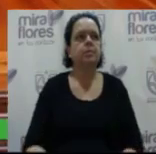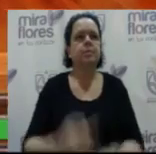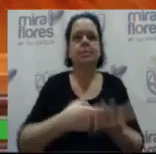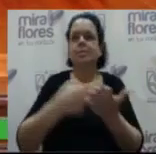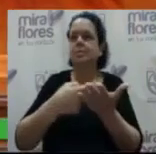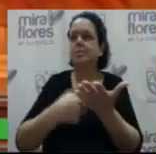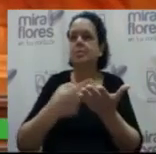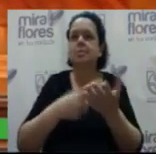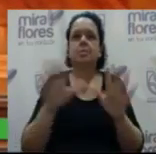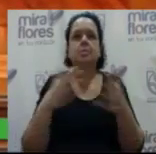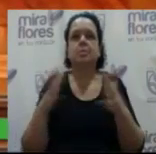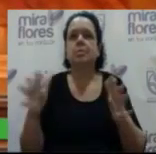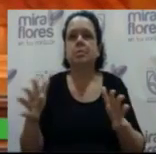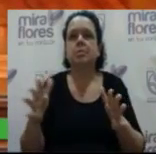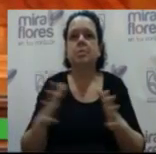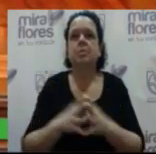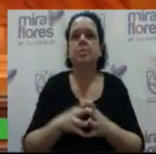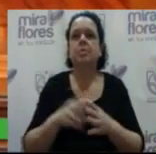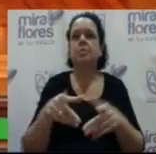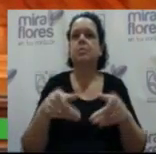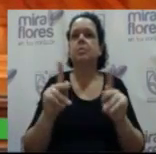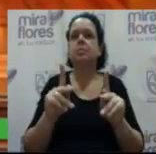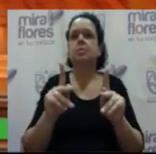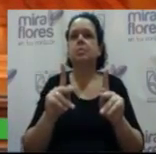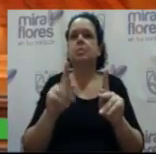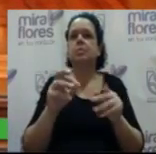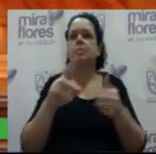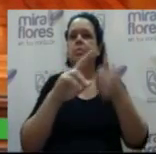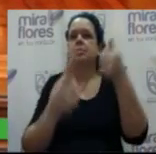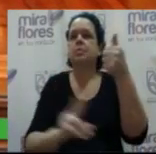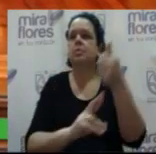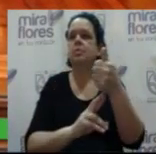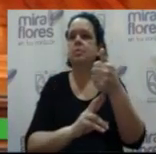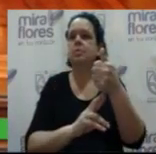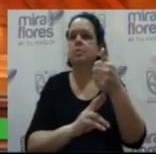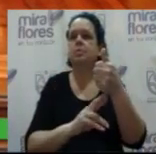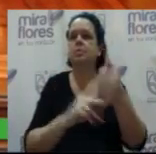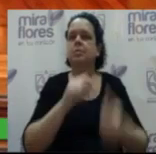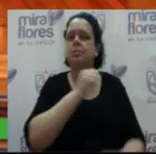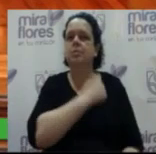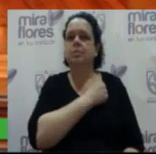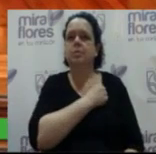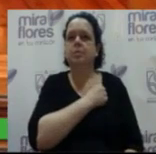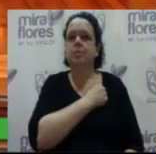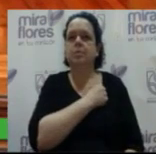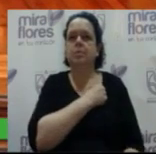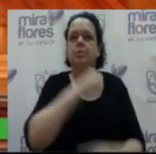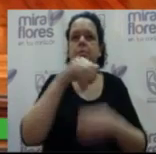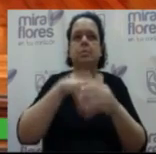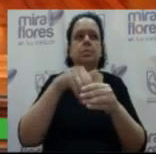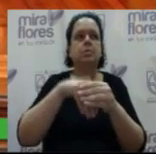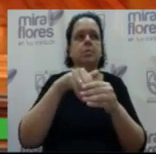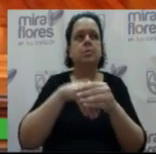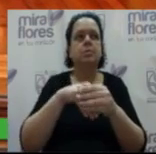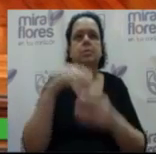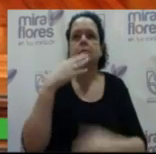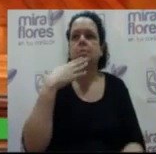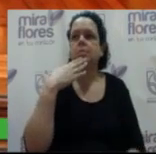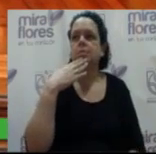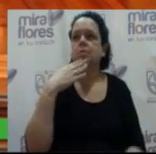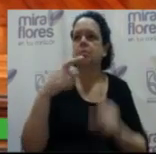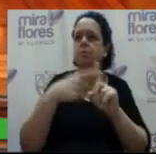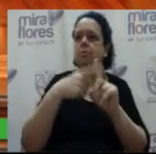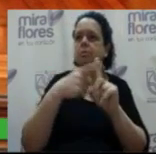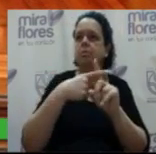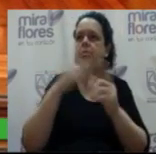no habiendo debate con relación a la solicitud realizada por la regidora Susana Stiglitz, procedemos a votar a aquellos miembros que estén a favor